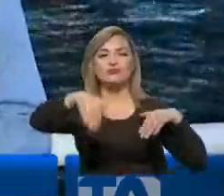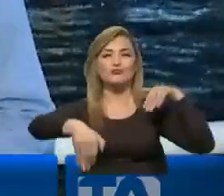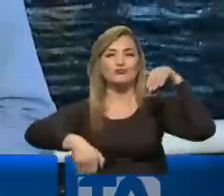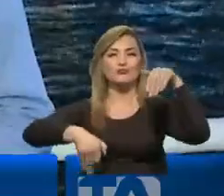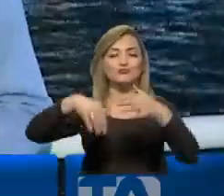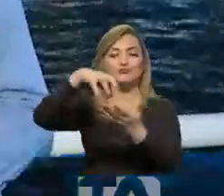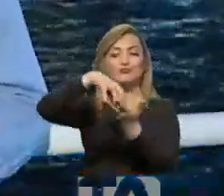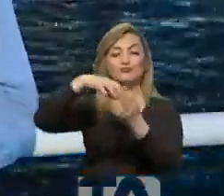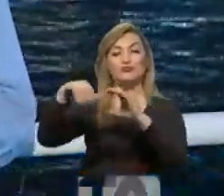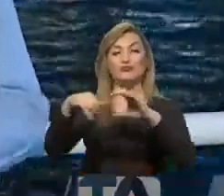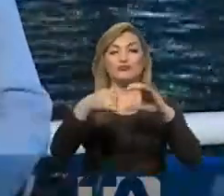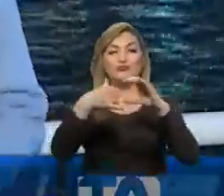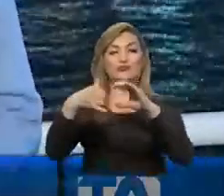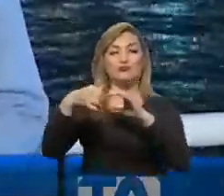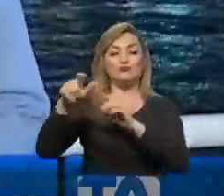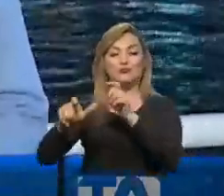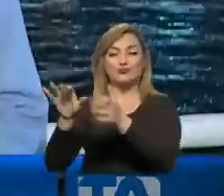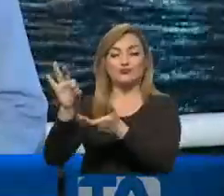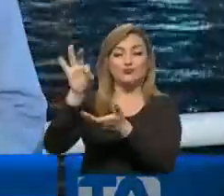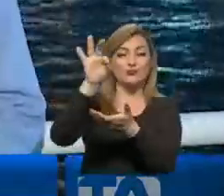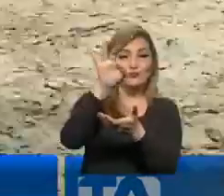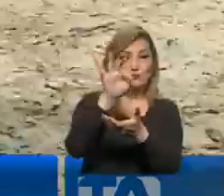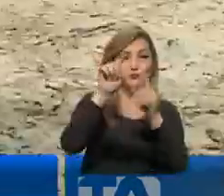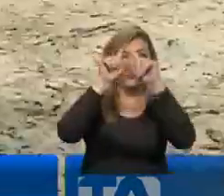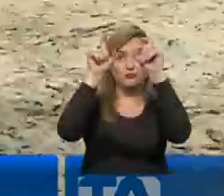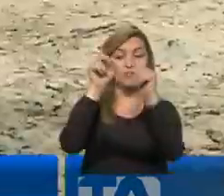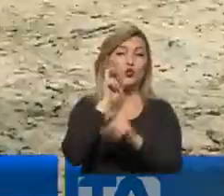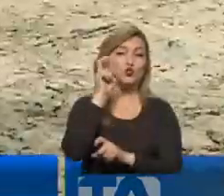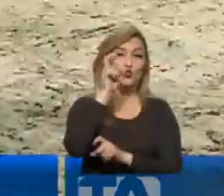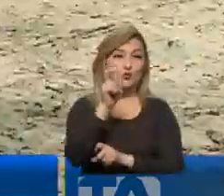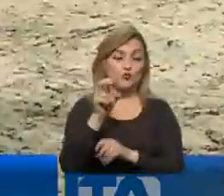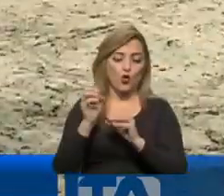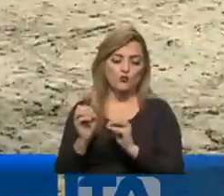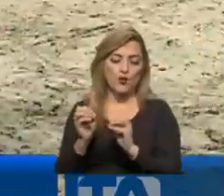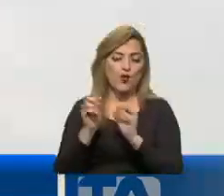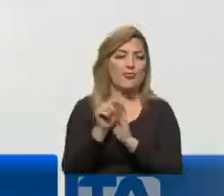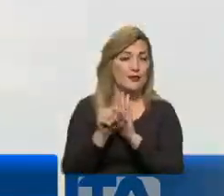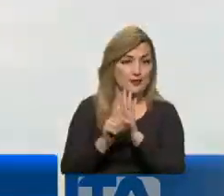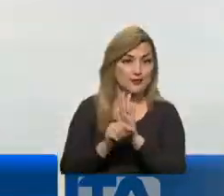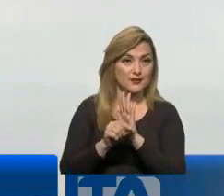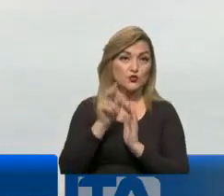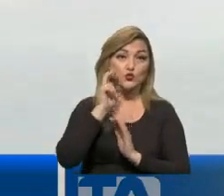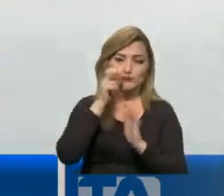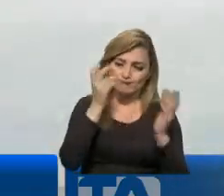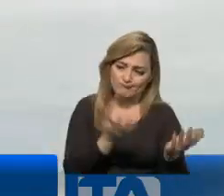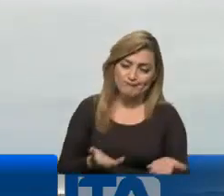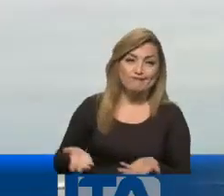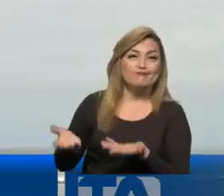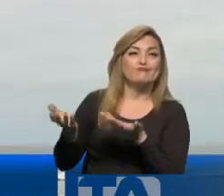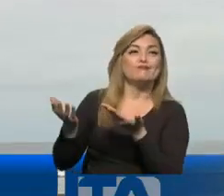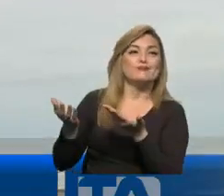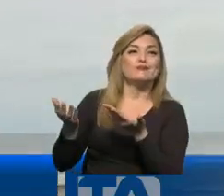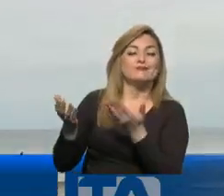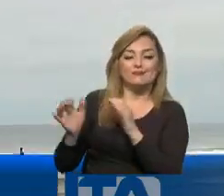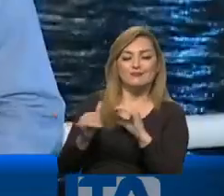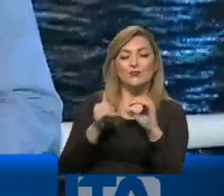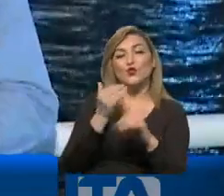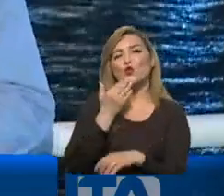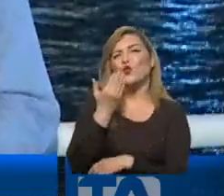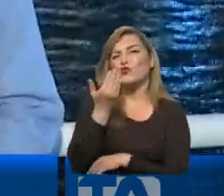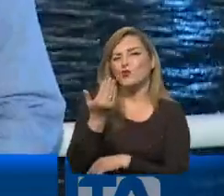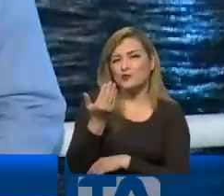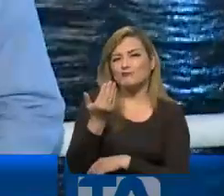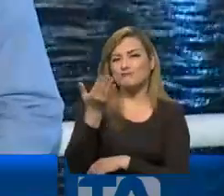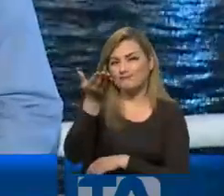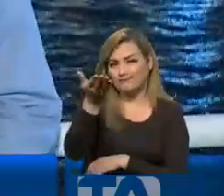de Santa Elena. Los representantes del sector turístico ultiman detalles para recibir a los turistas. ¿Cómo se ha preparado Santa Elena para este feriado?